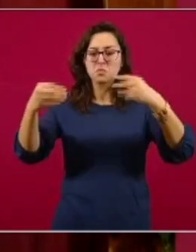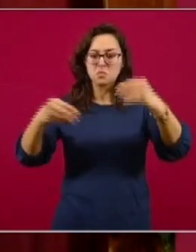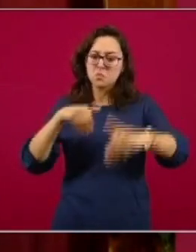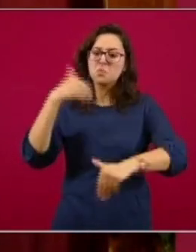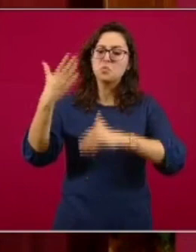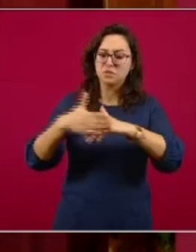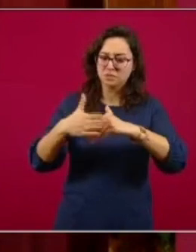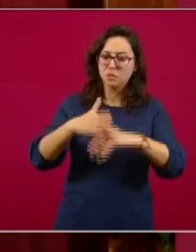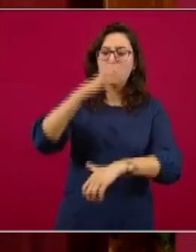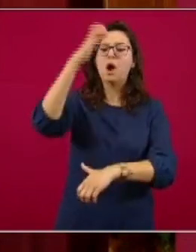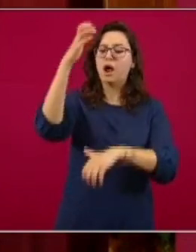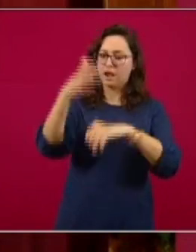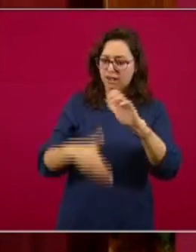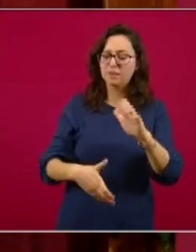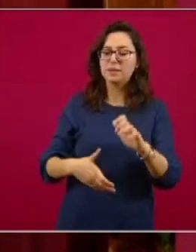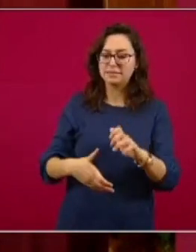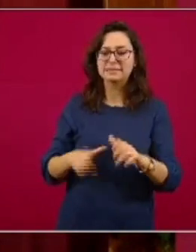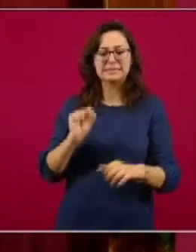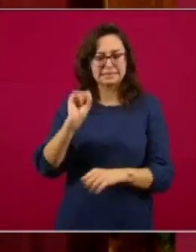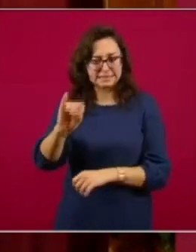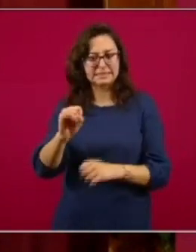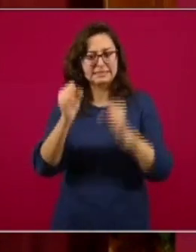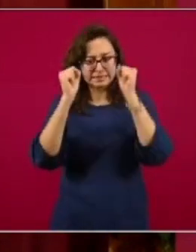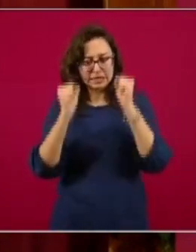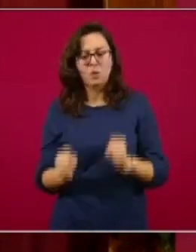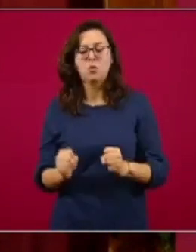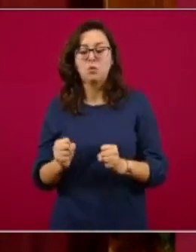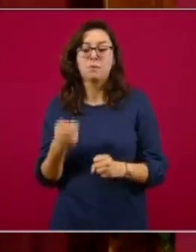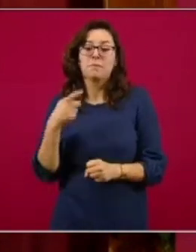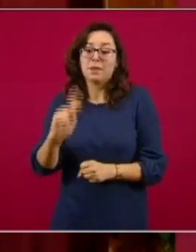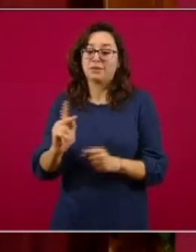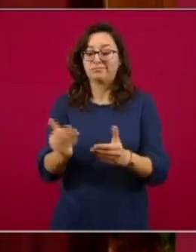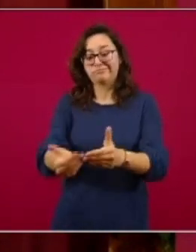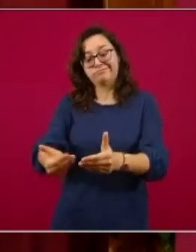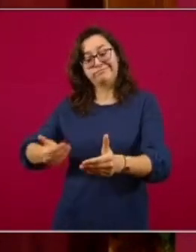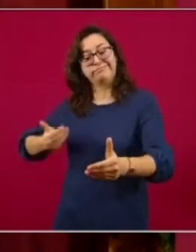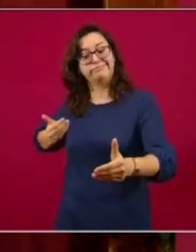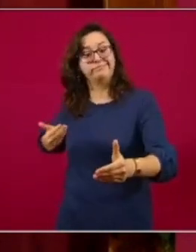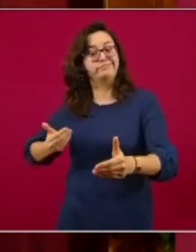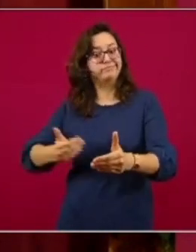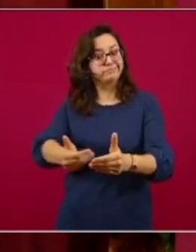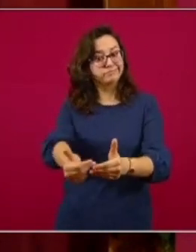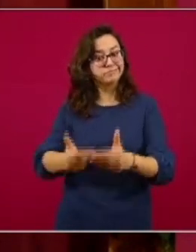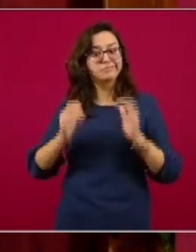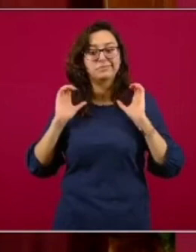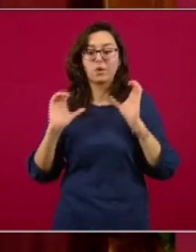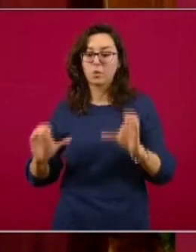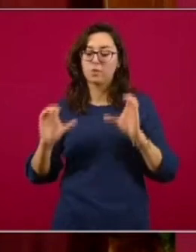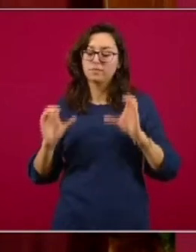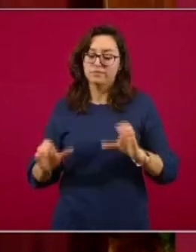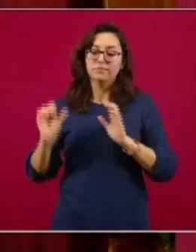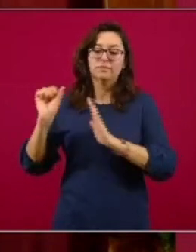algún momento, pero que todavía nos quedan varios meses en que debemos seguir cuidándonos. Y mi